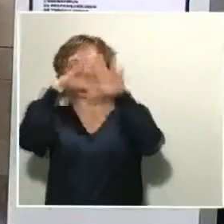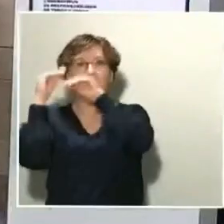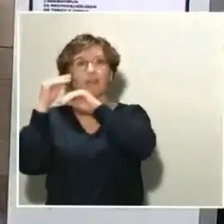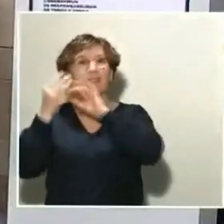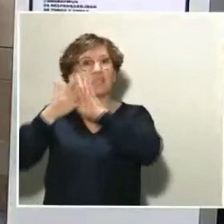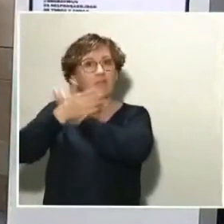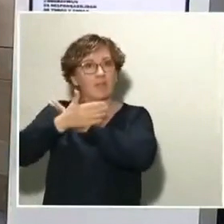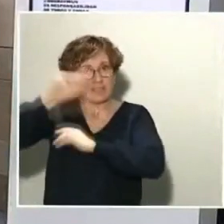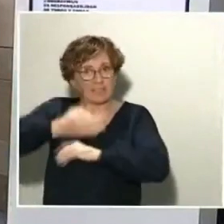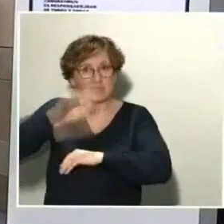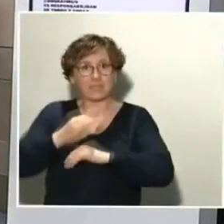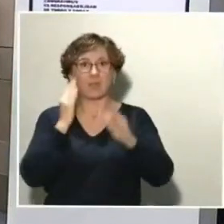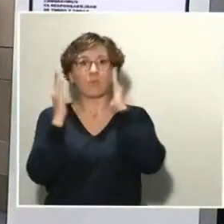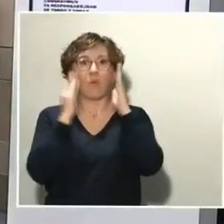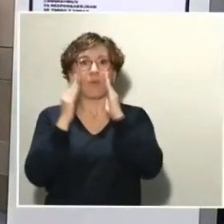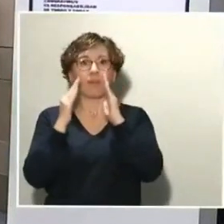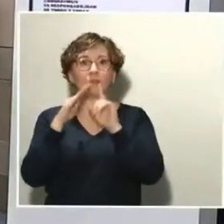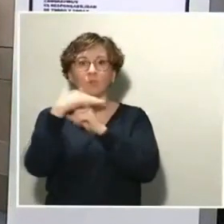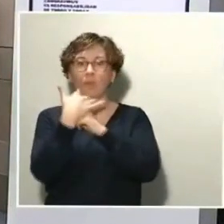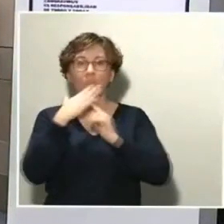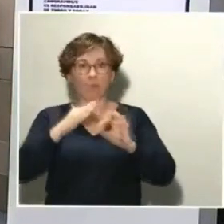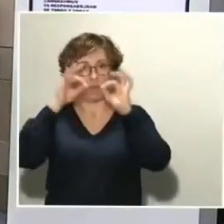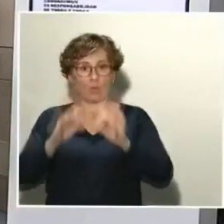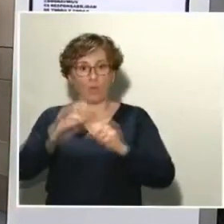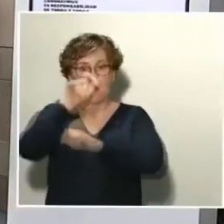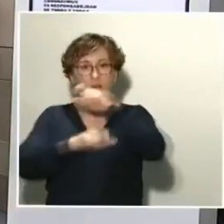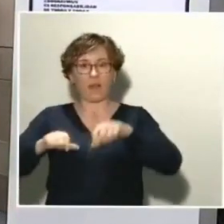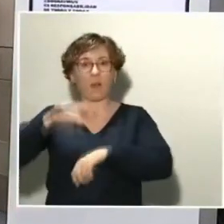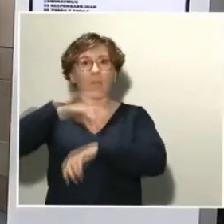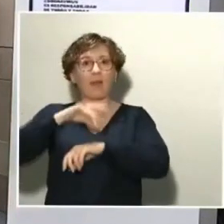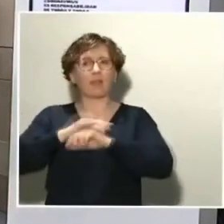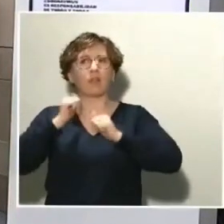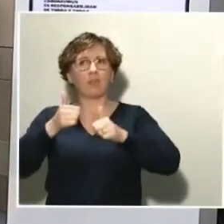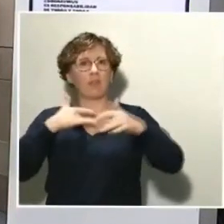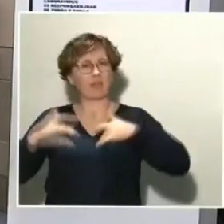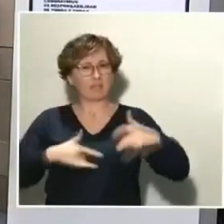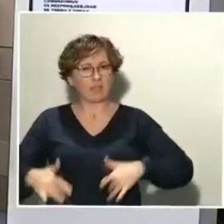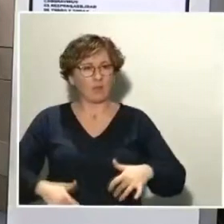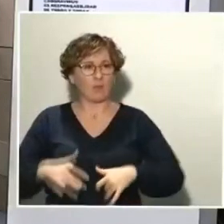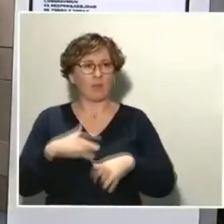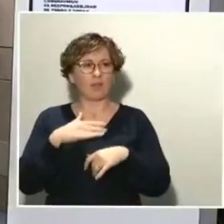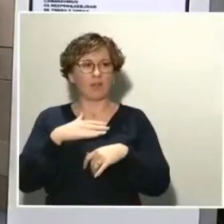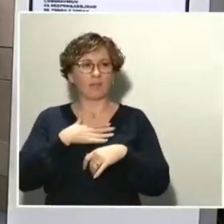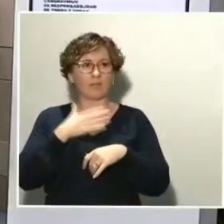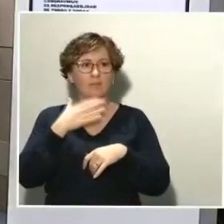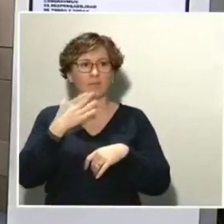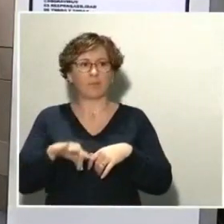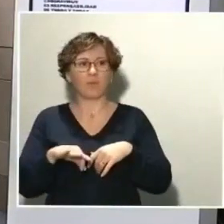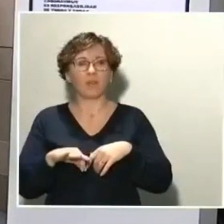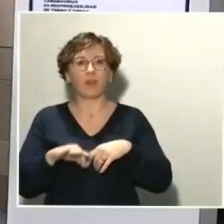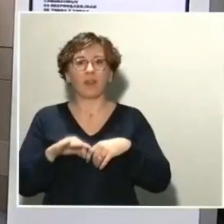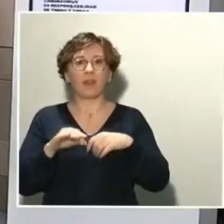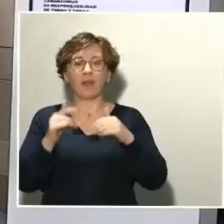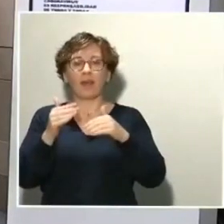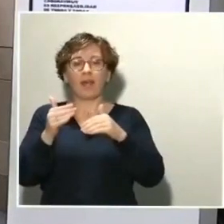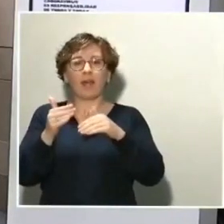momento en el que los pacientes han iniciado la sintomatología y puede haber retrasos y artefactos que compliquen la interpretación. Tenemos